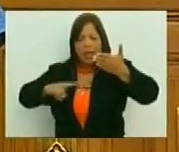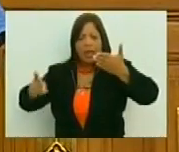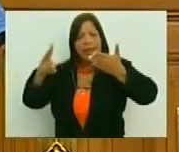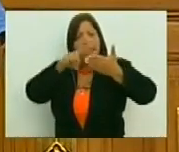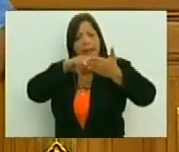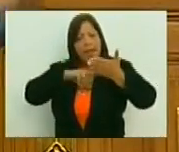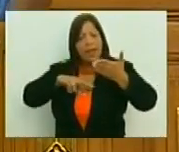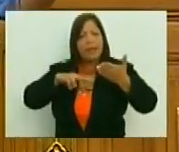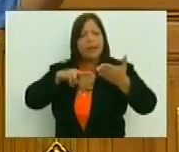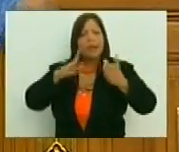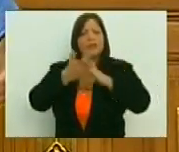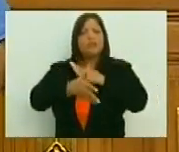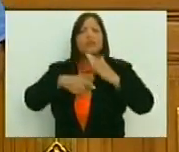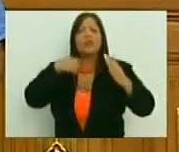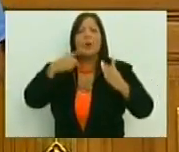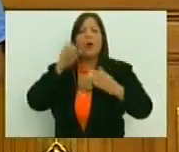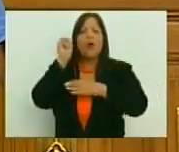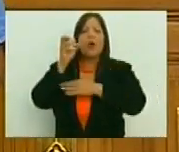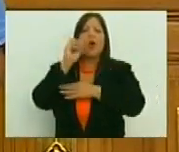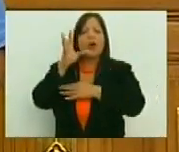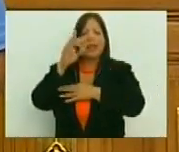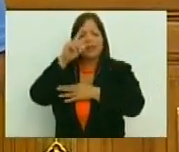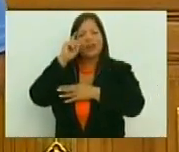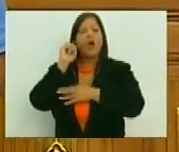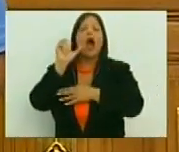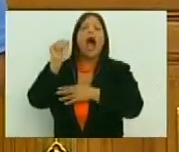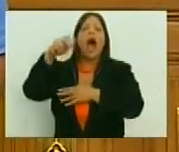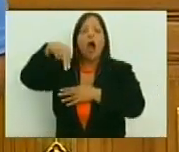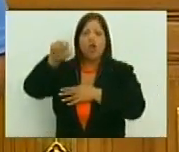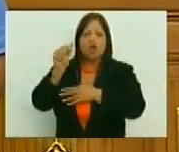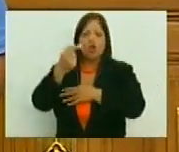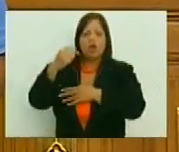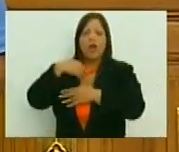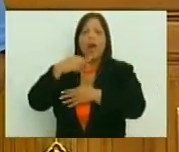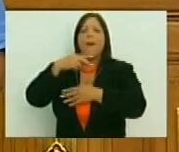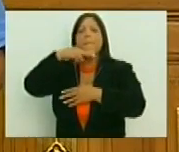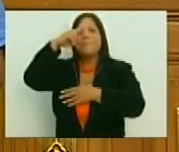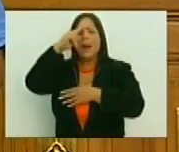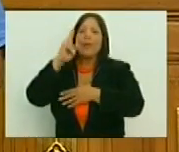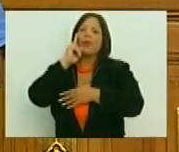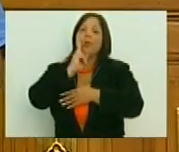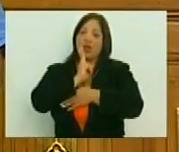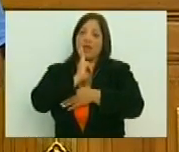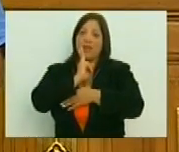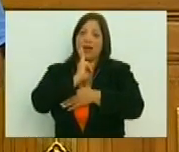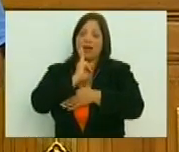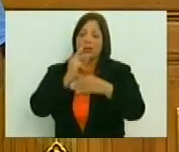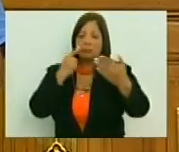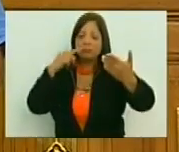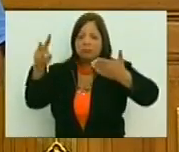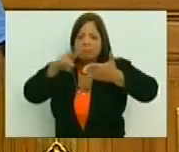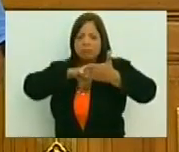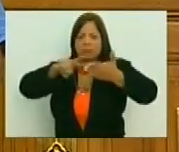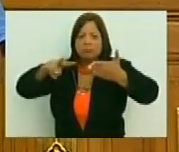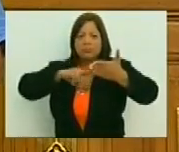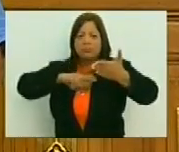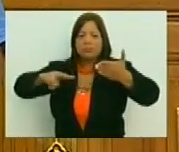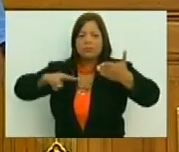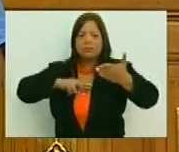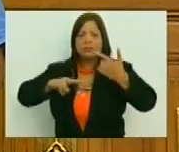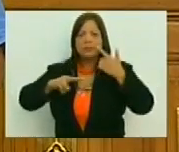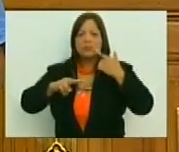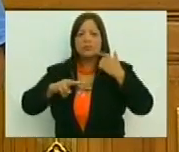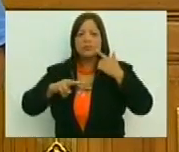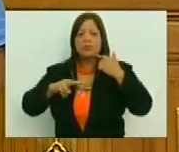el discurso del Congreso de Angostura, del padre Bolívar, de nuestro padre, y ahí